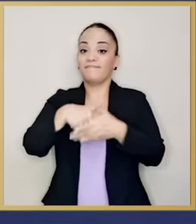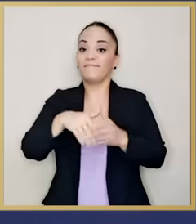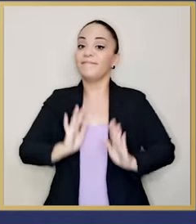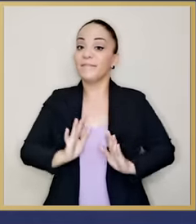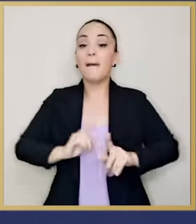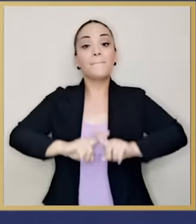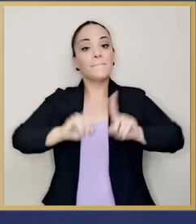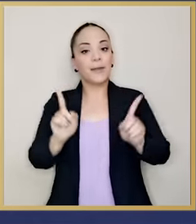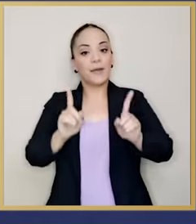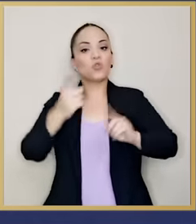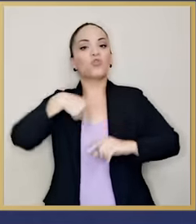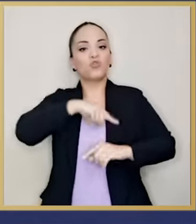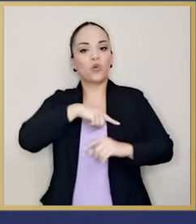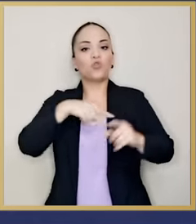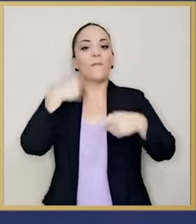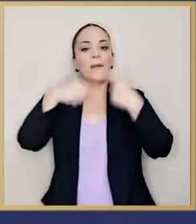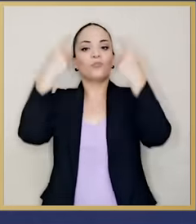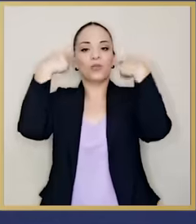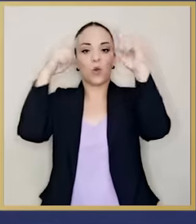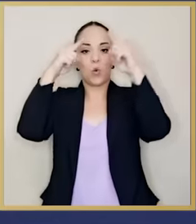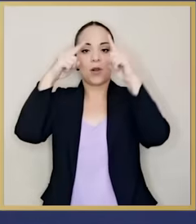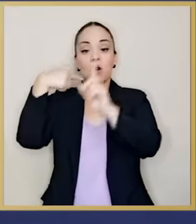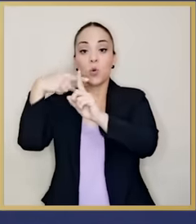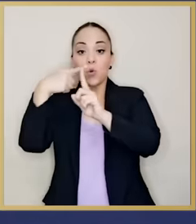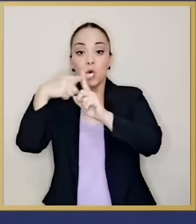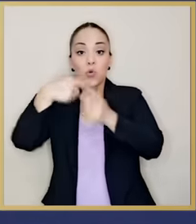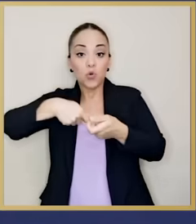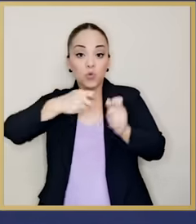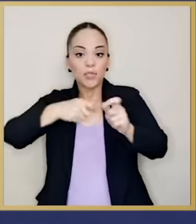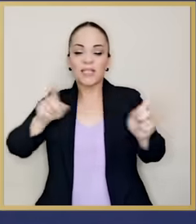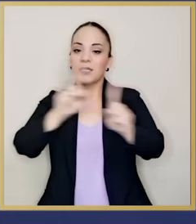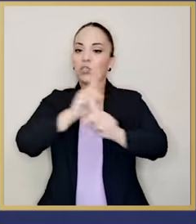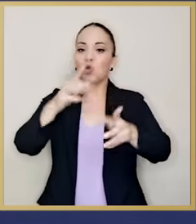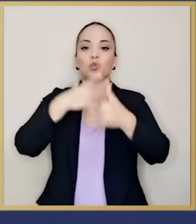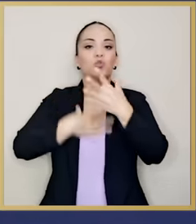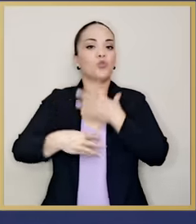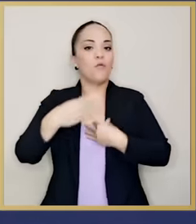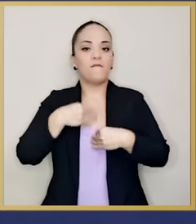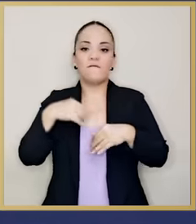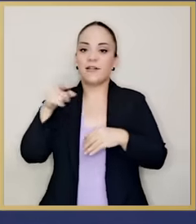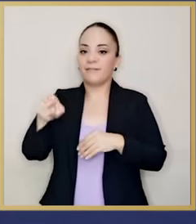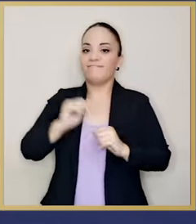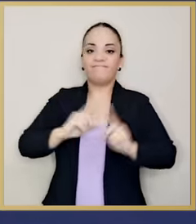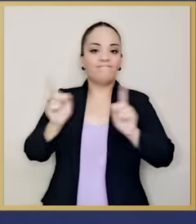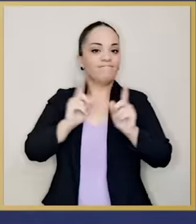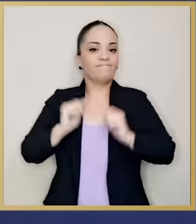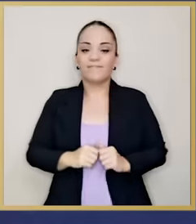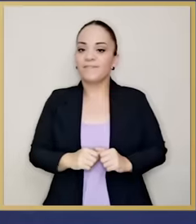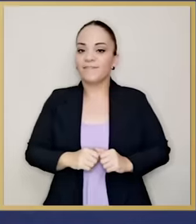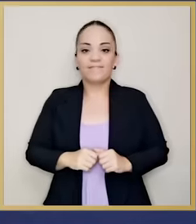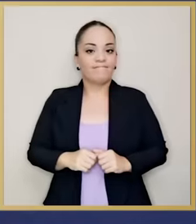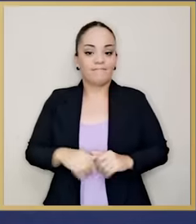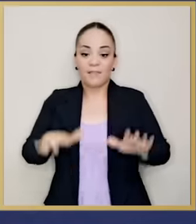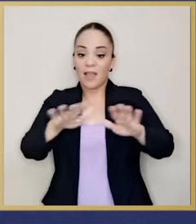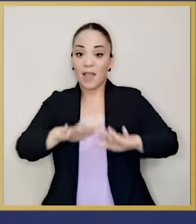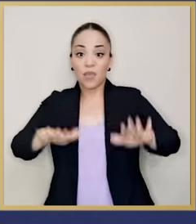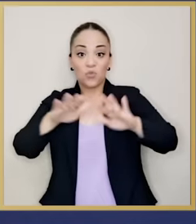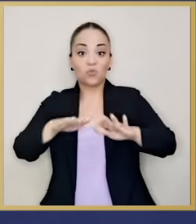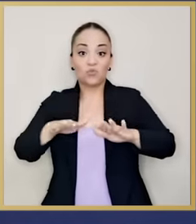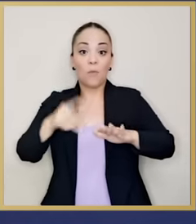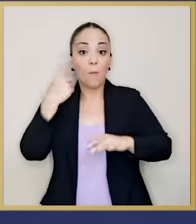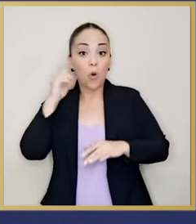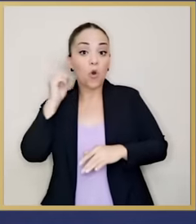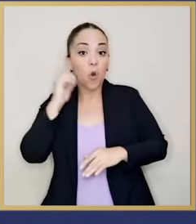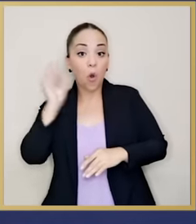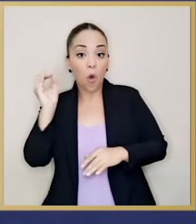que Crucitas no sufra por estar sentada literalmente en una mina